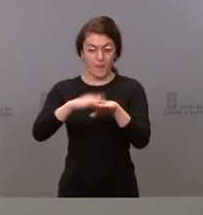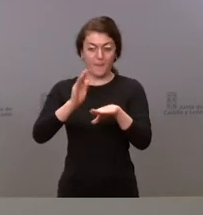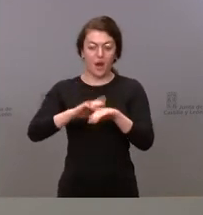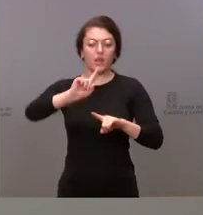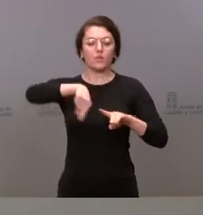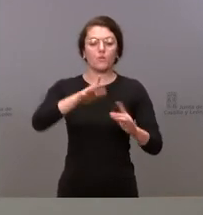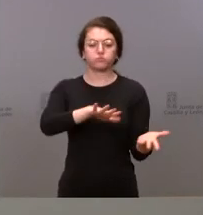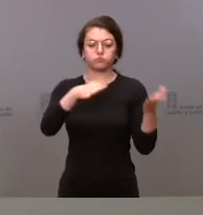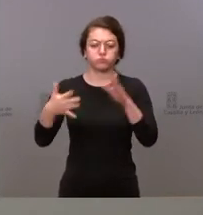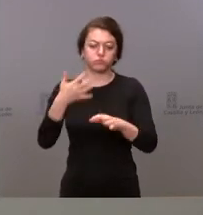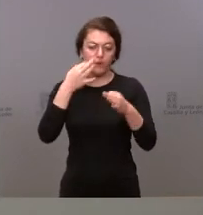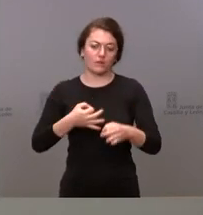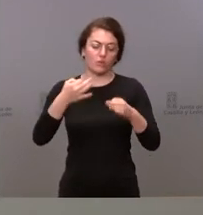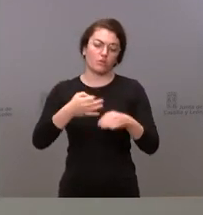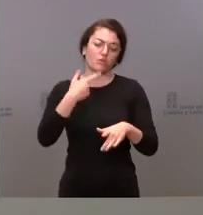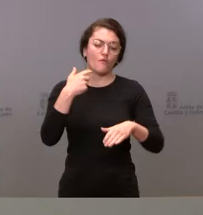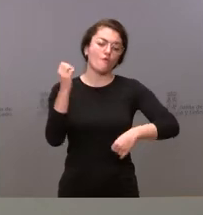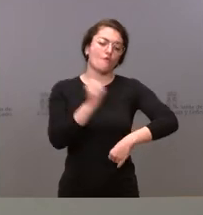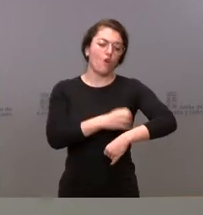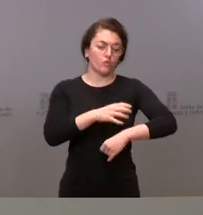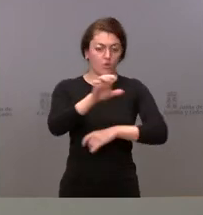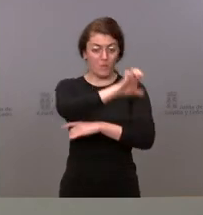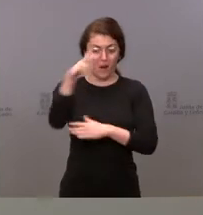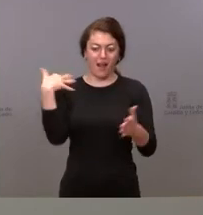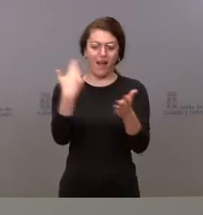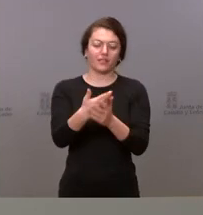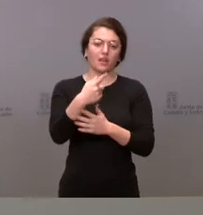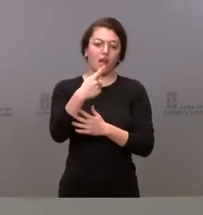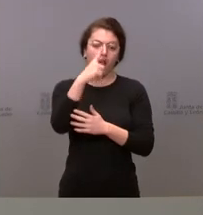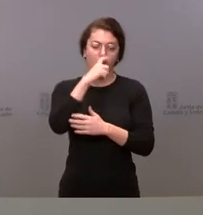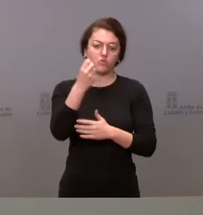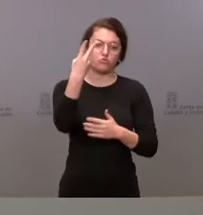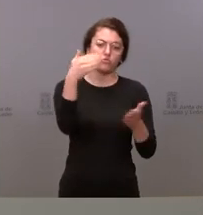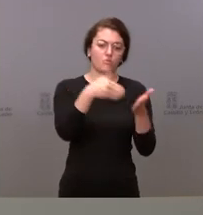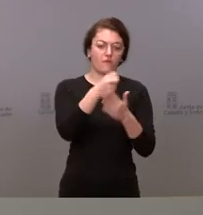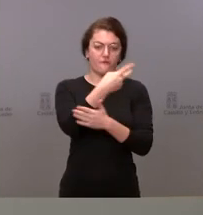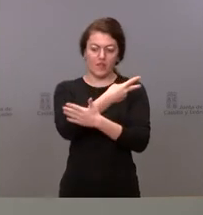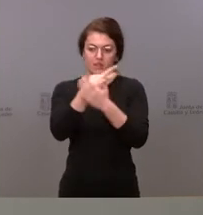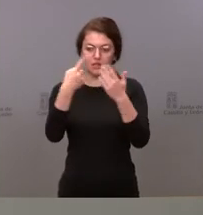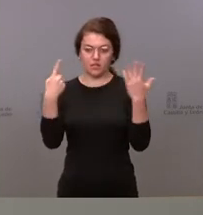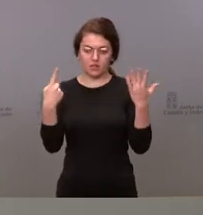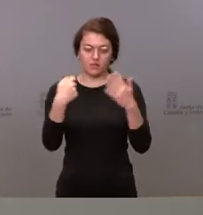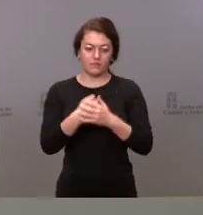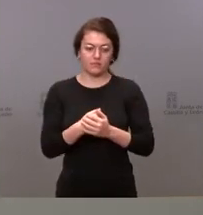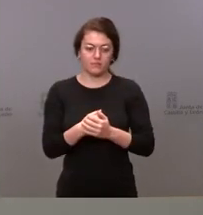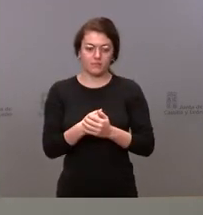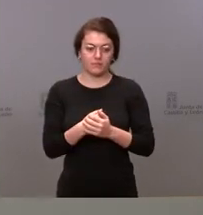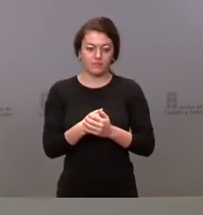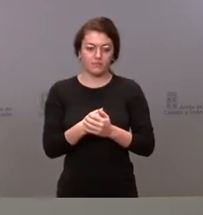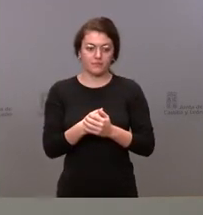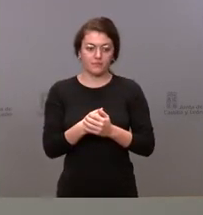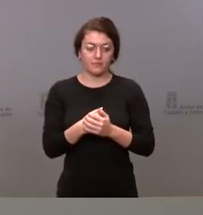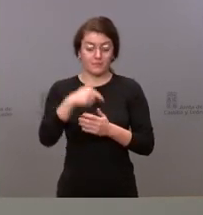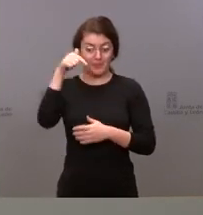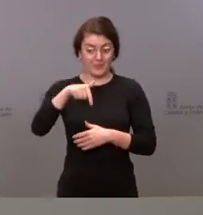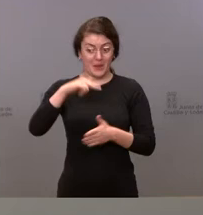de los fondos europeos hasta el año 2026. En este plan que estamos presentando se incorpora